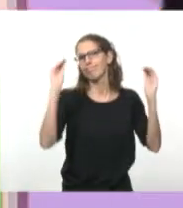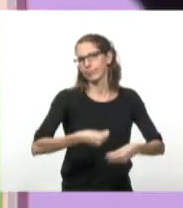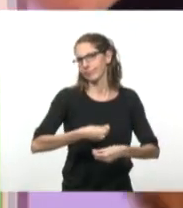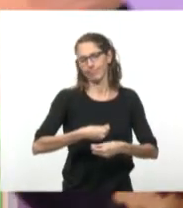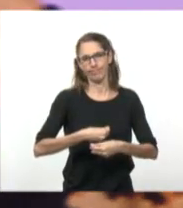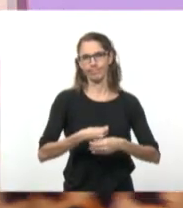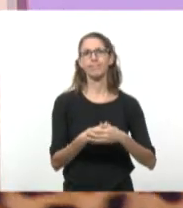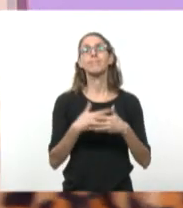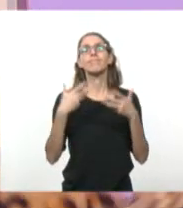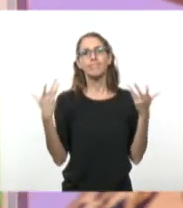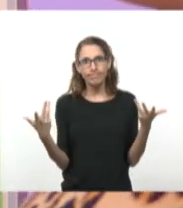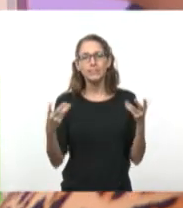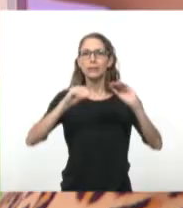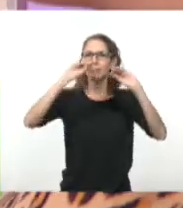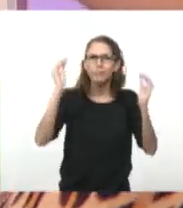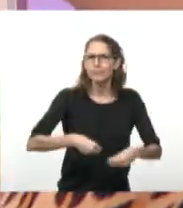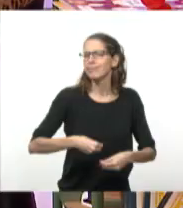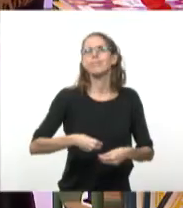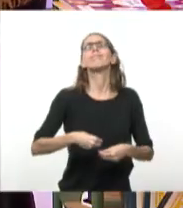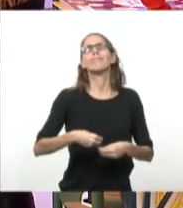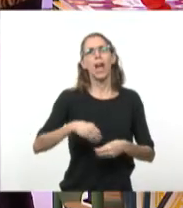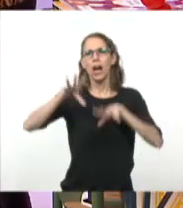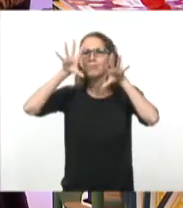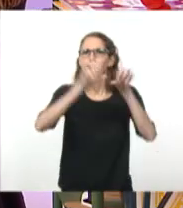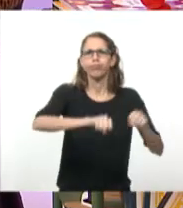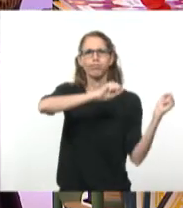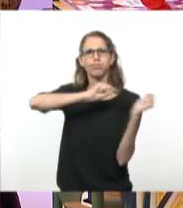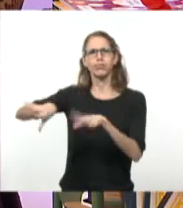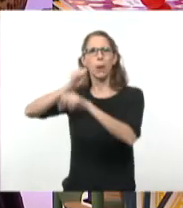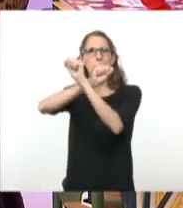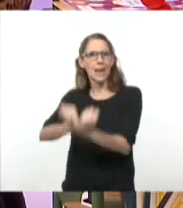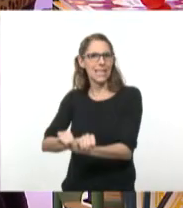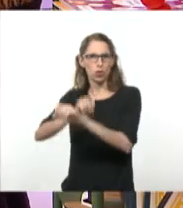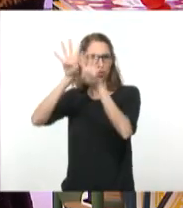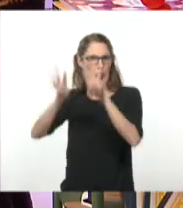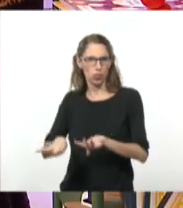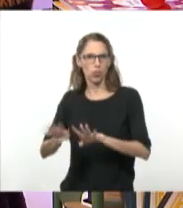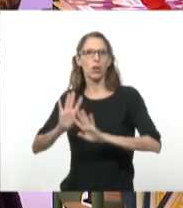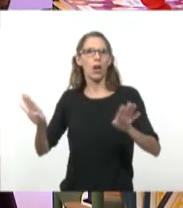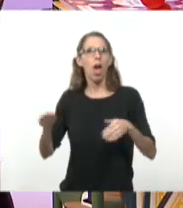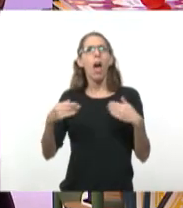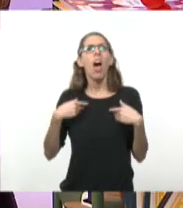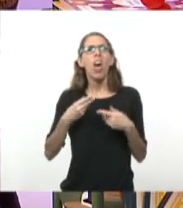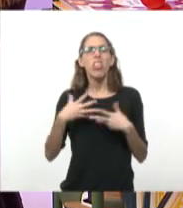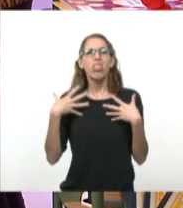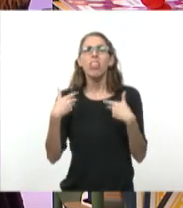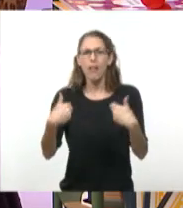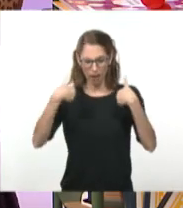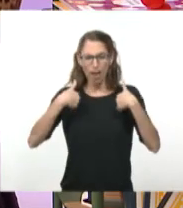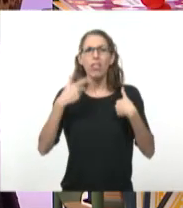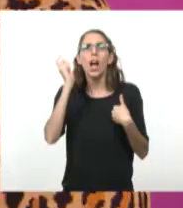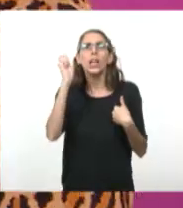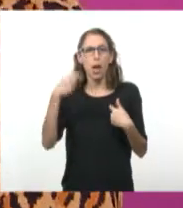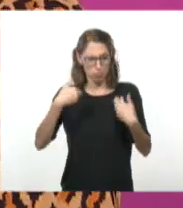Entonces, por este hecho va a ser llevado a prisión. Él va a hacer su propia defensa en un alegato conocido que se